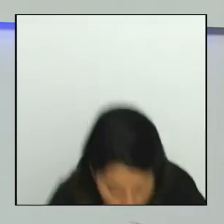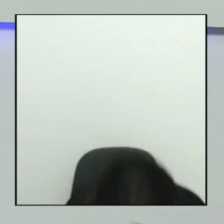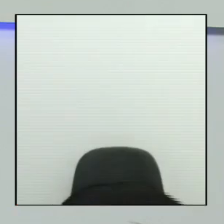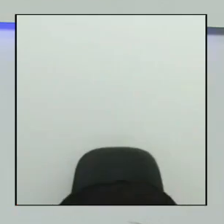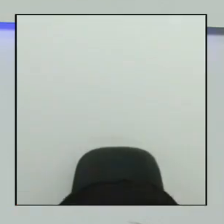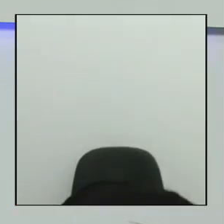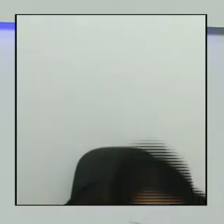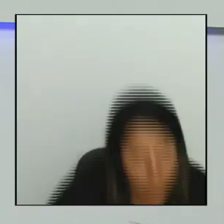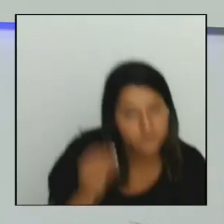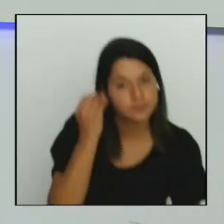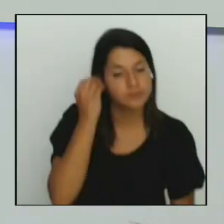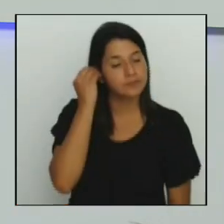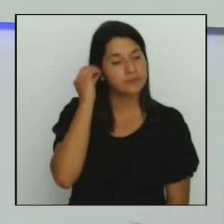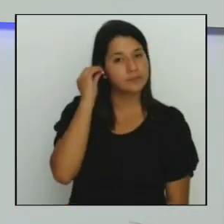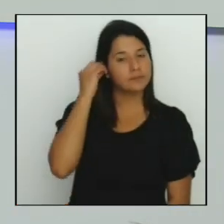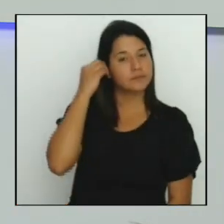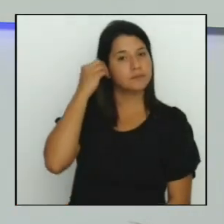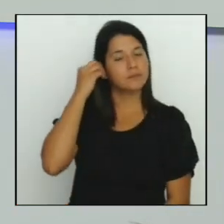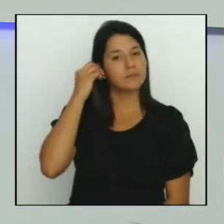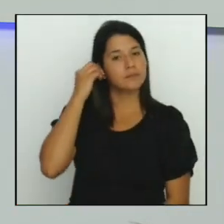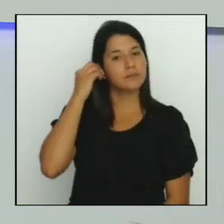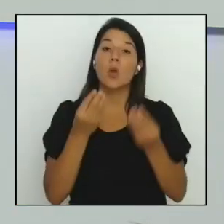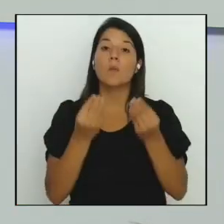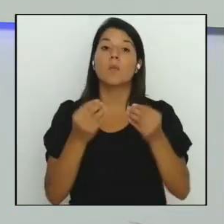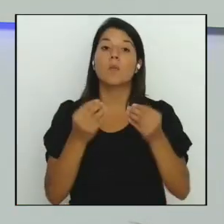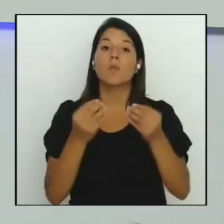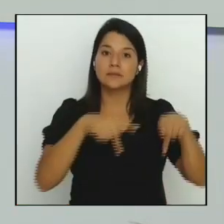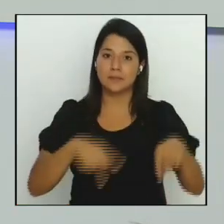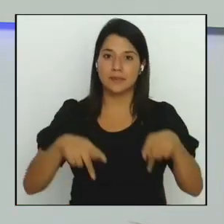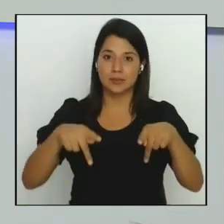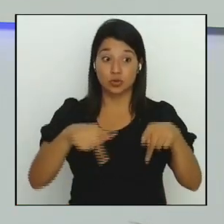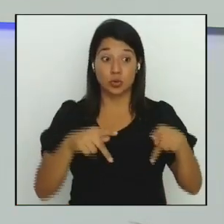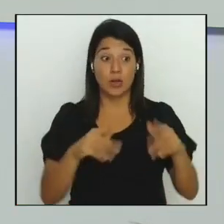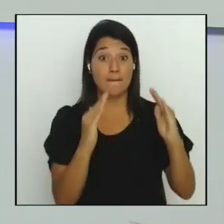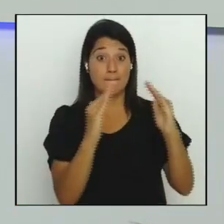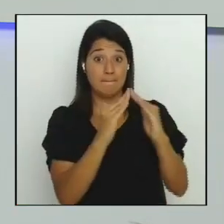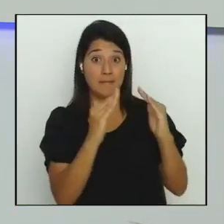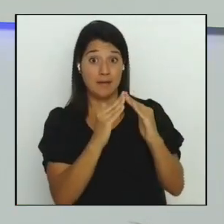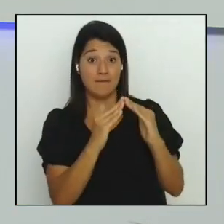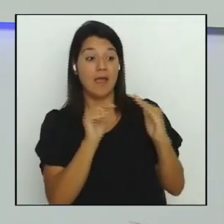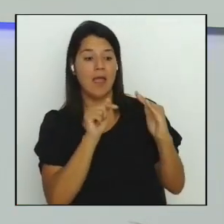denuncia que en ninguno de estos casos hay sentencias por abandono.